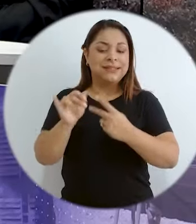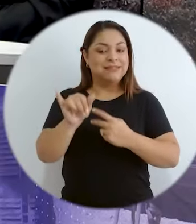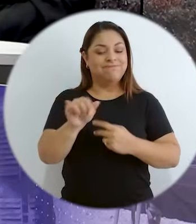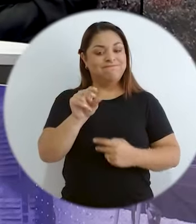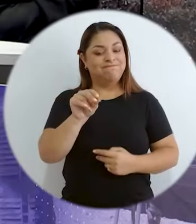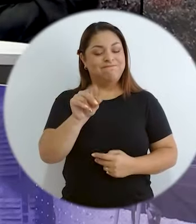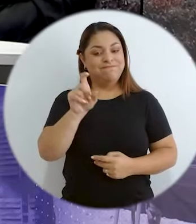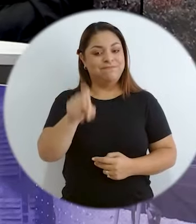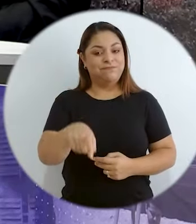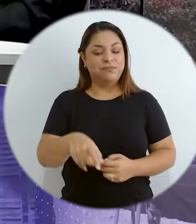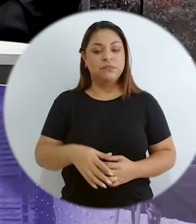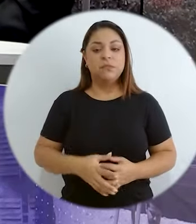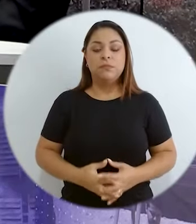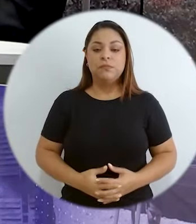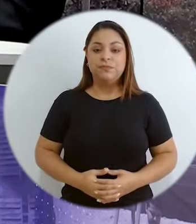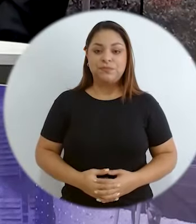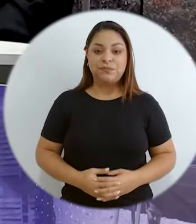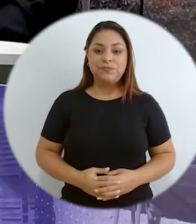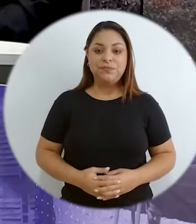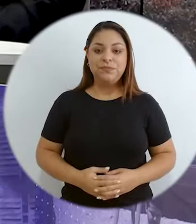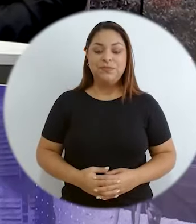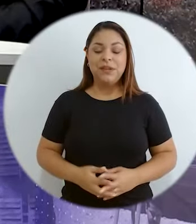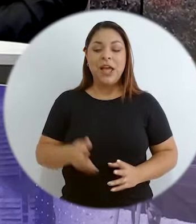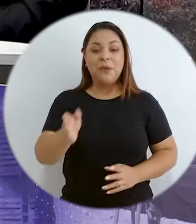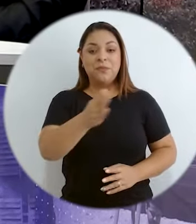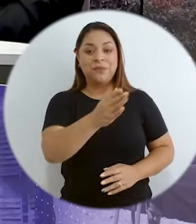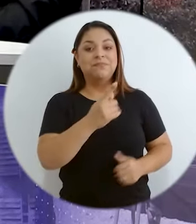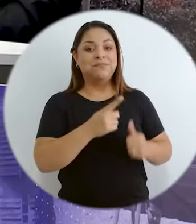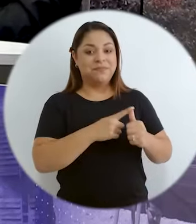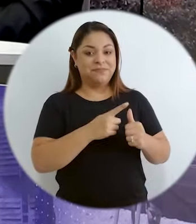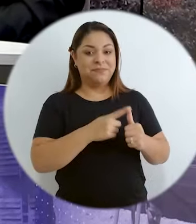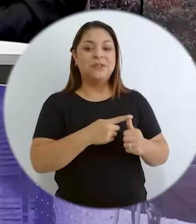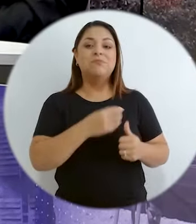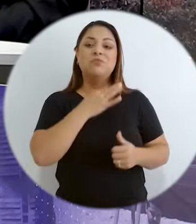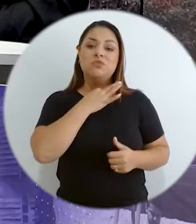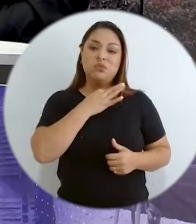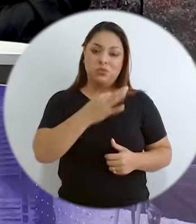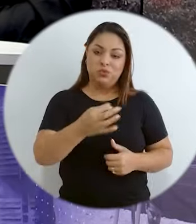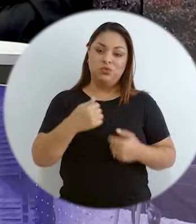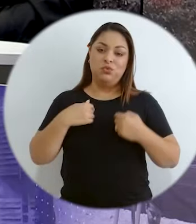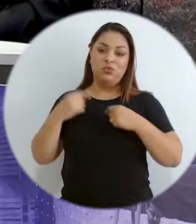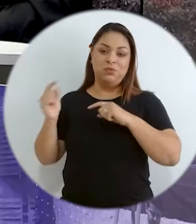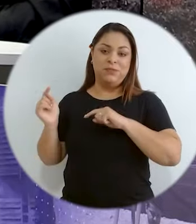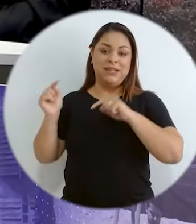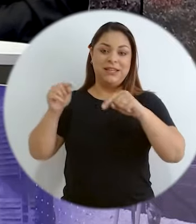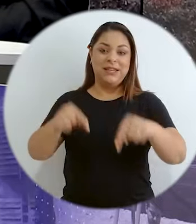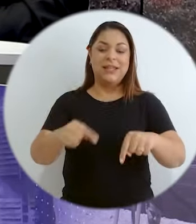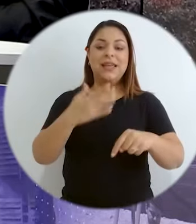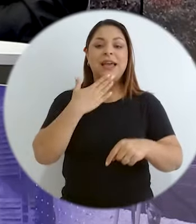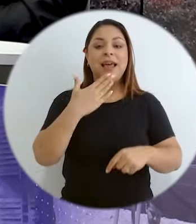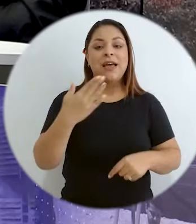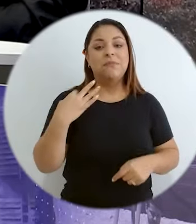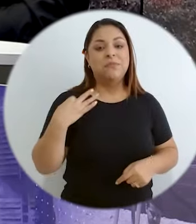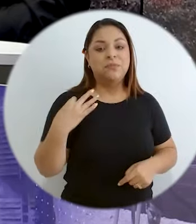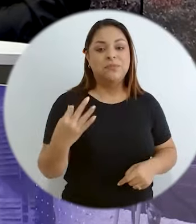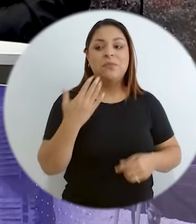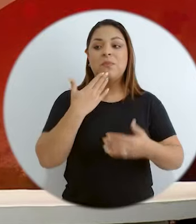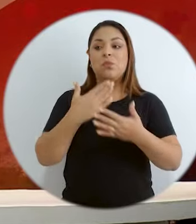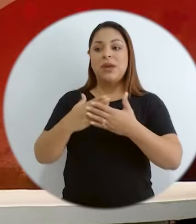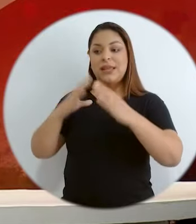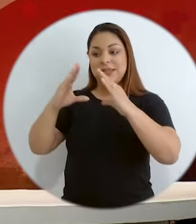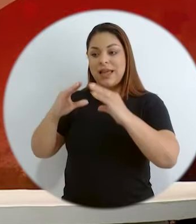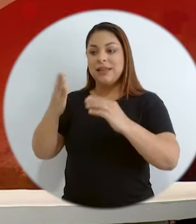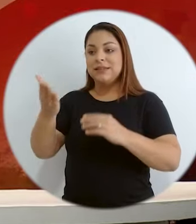Sí. Bueno, primero que todo, mucho gusto estar acá, agradezco la invitación. Buenas tardes, Carol, María